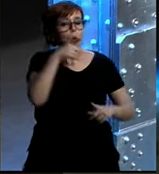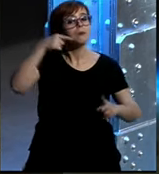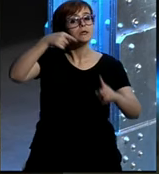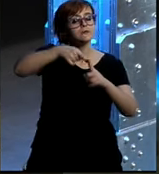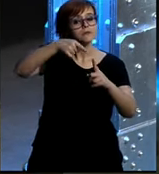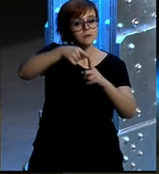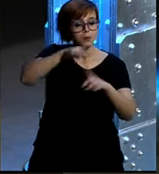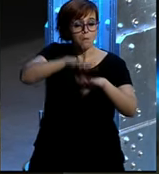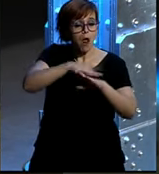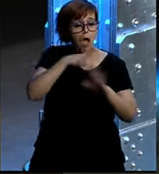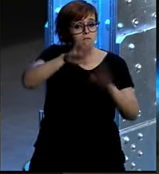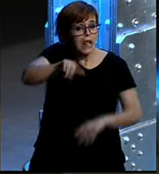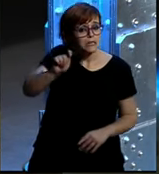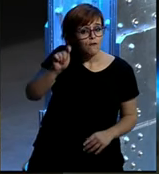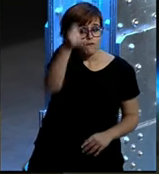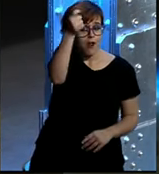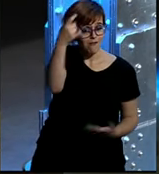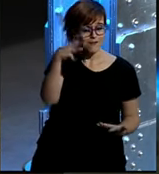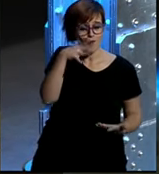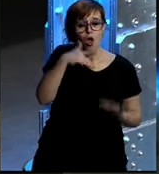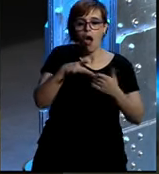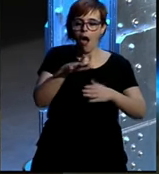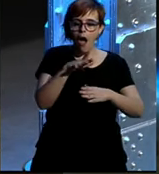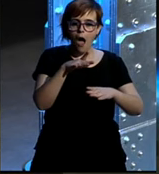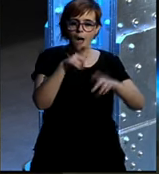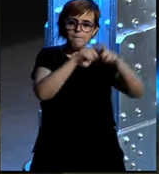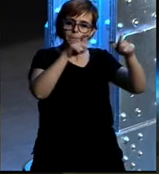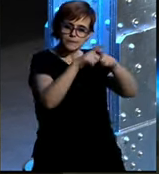triunfar y hacer una carrera profesional en su compañía